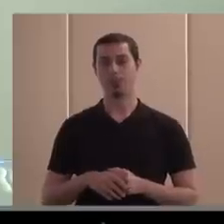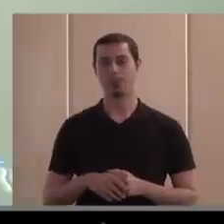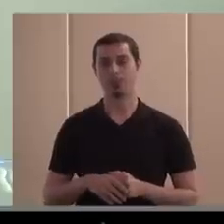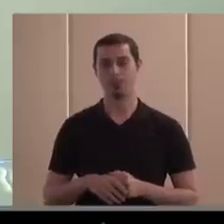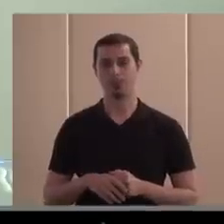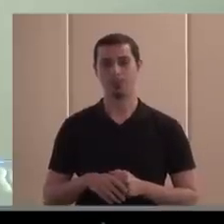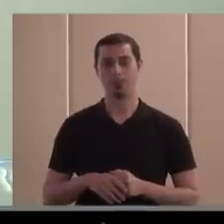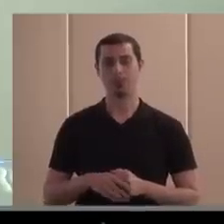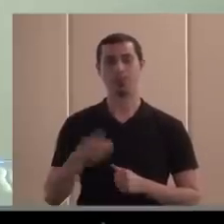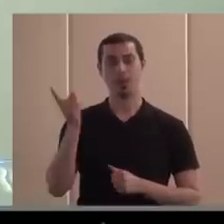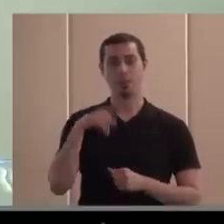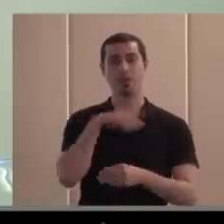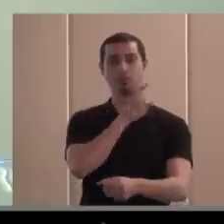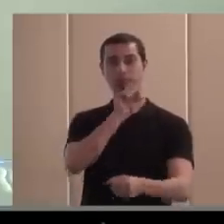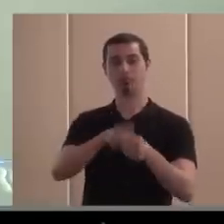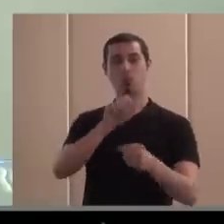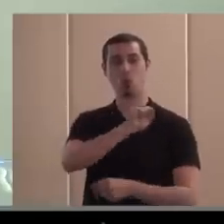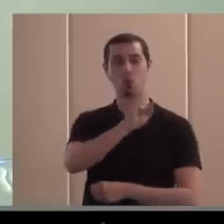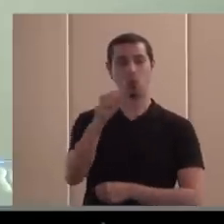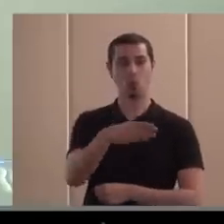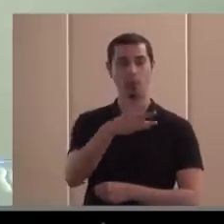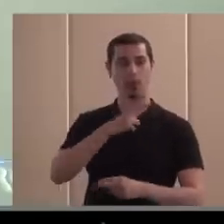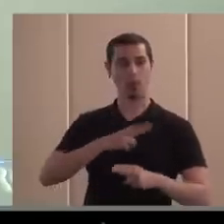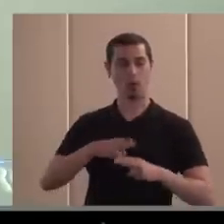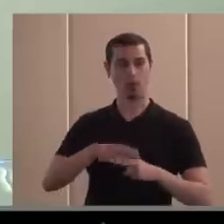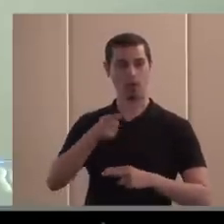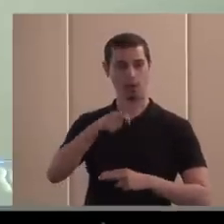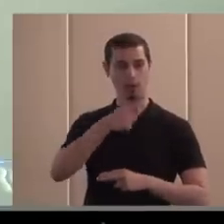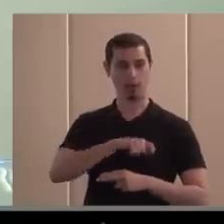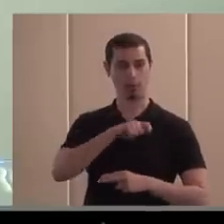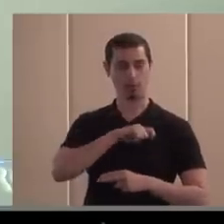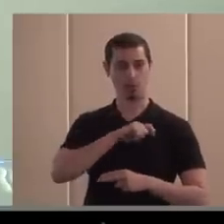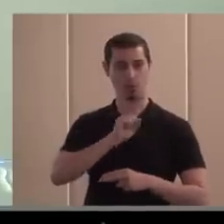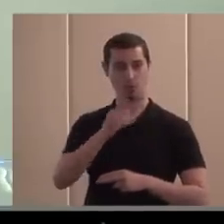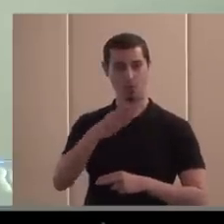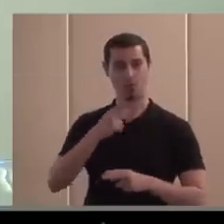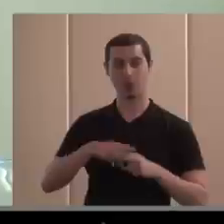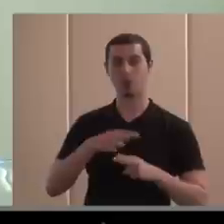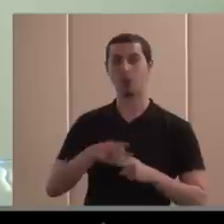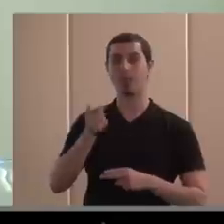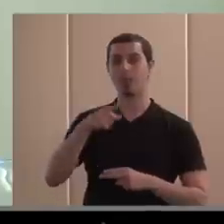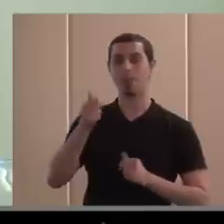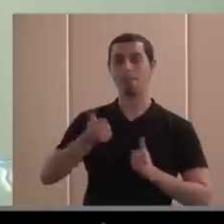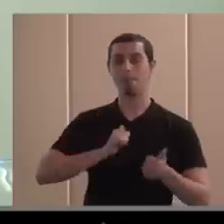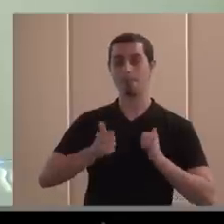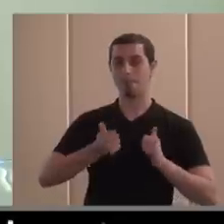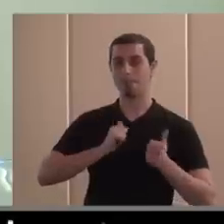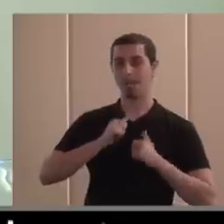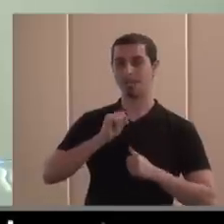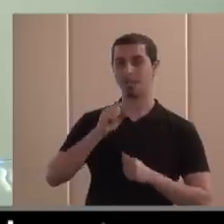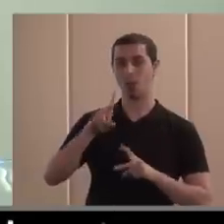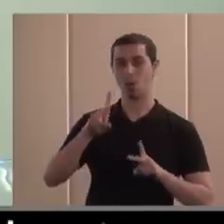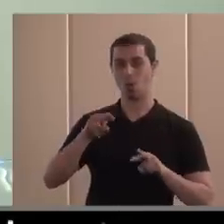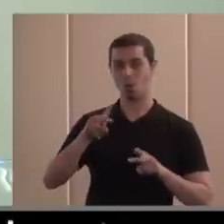Es miembro del Club de Roma, del capítulo español del Club de Roma. Premio Máster de Oro del Fórum de Alta Dirección del